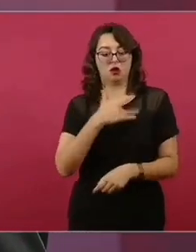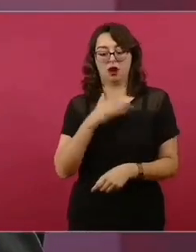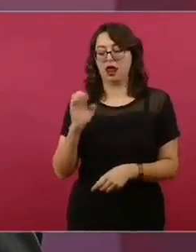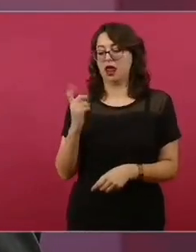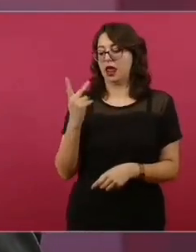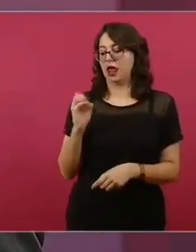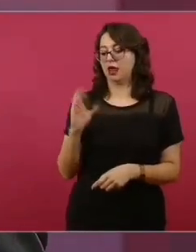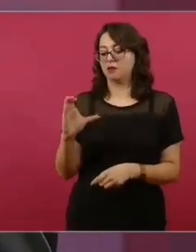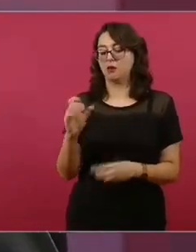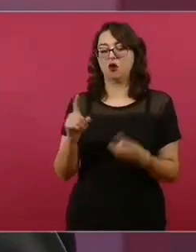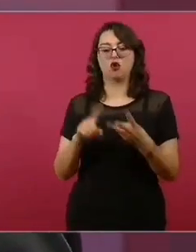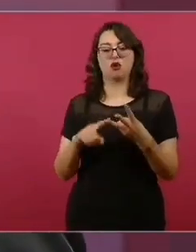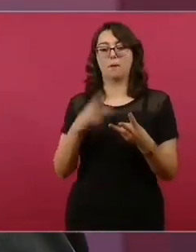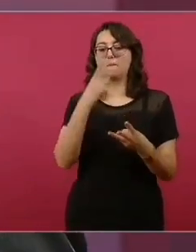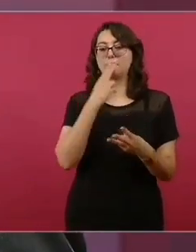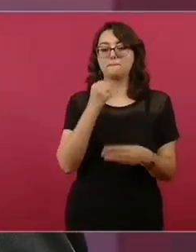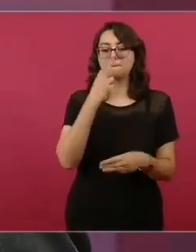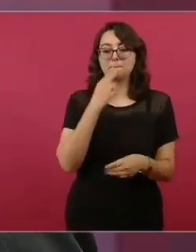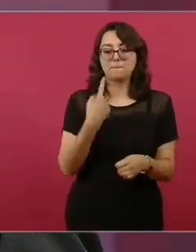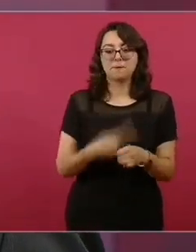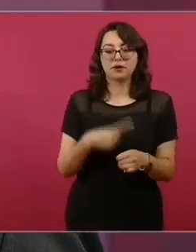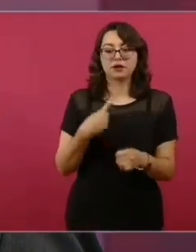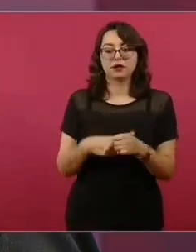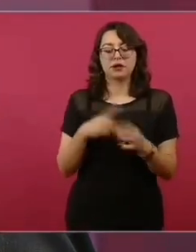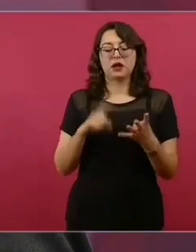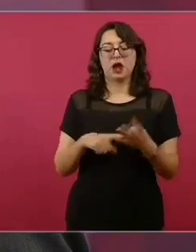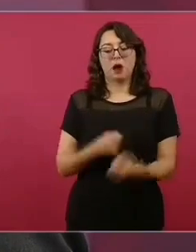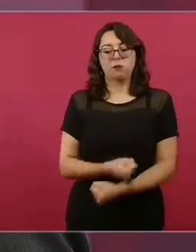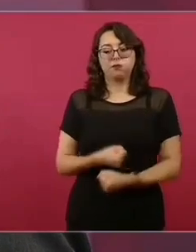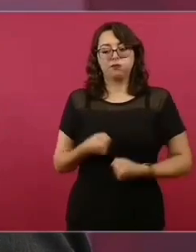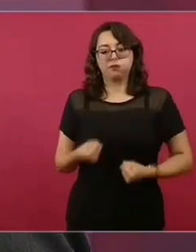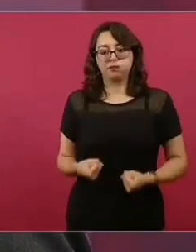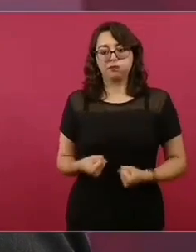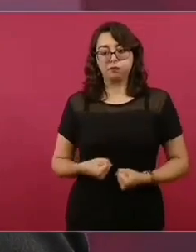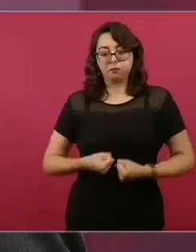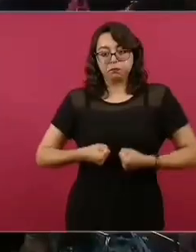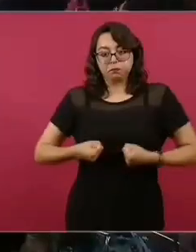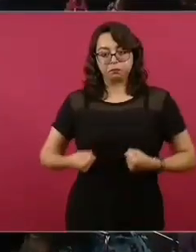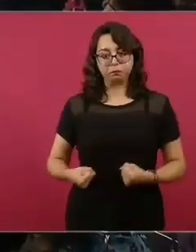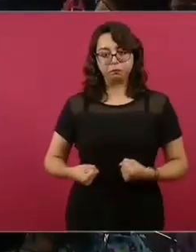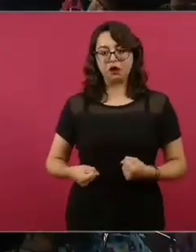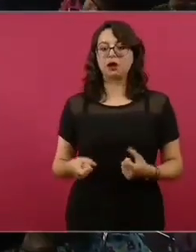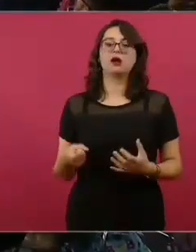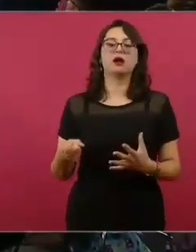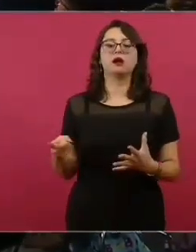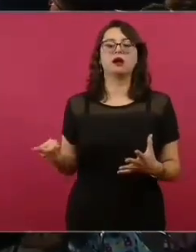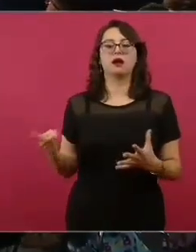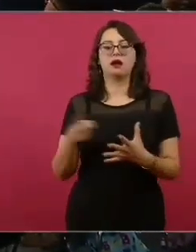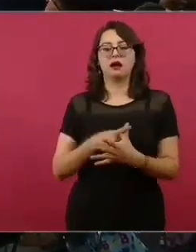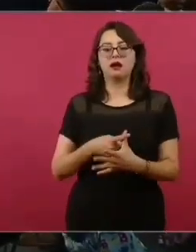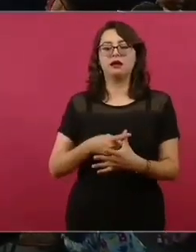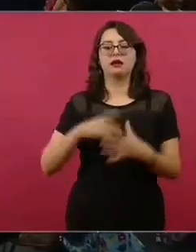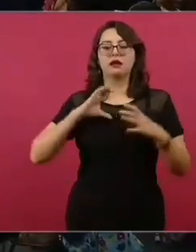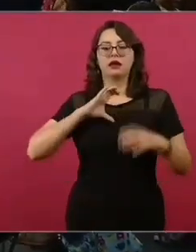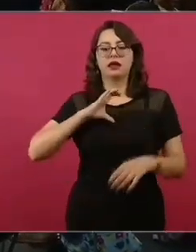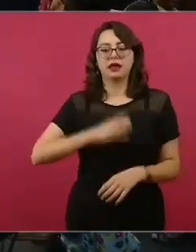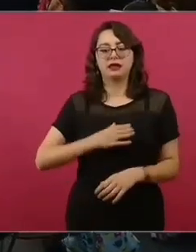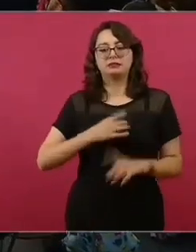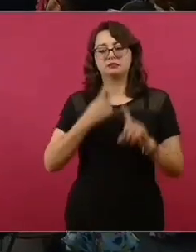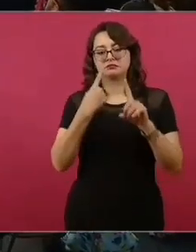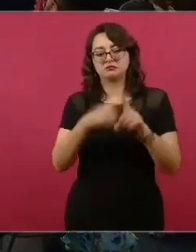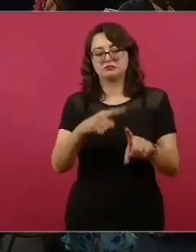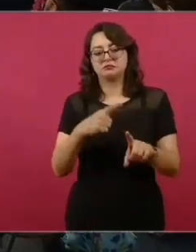crónicas, diabetes, obesidad extrema, inmunosupresión de distintas causas, cáncer,